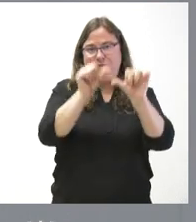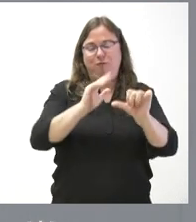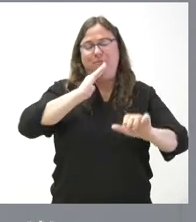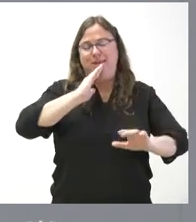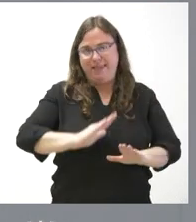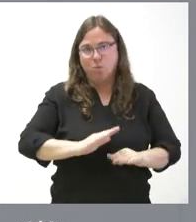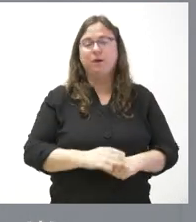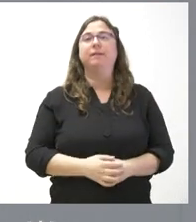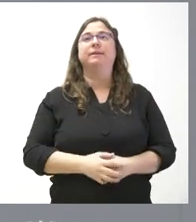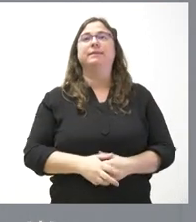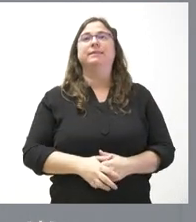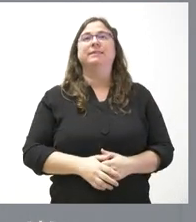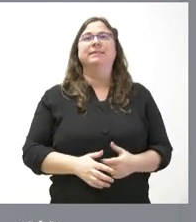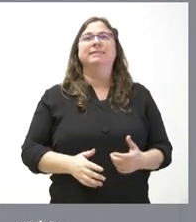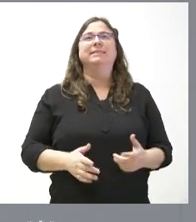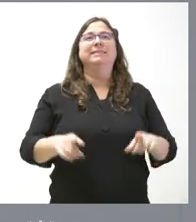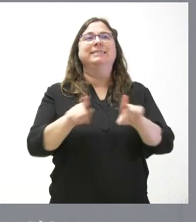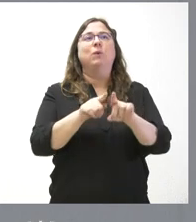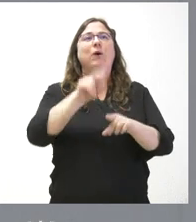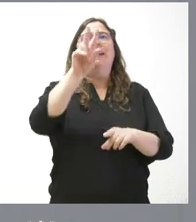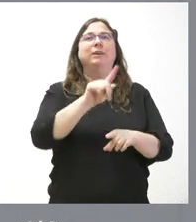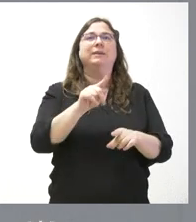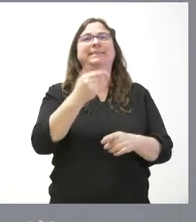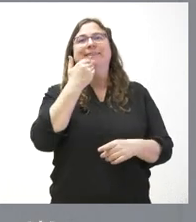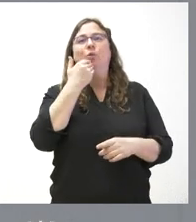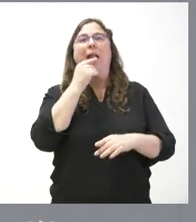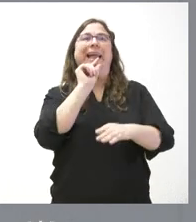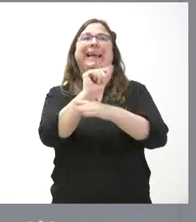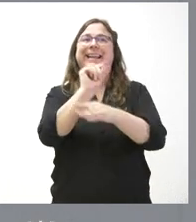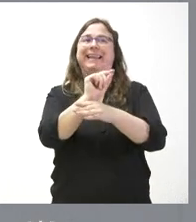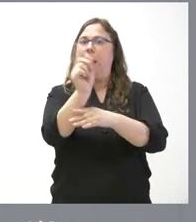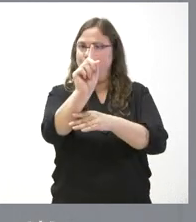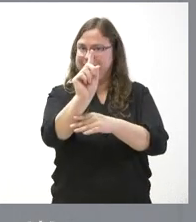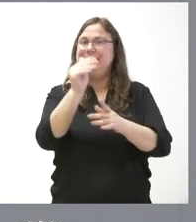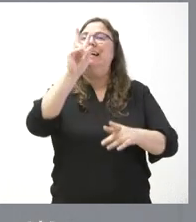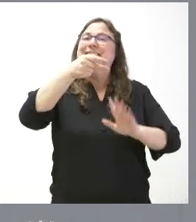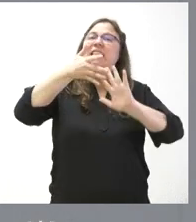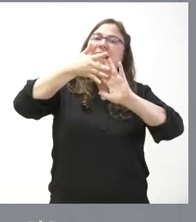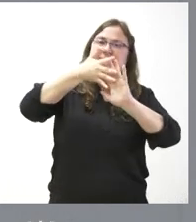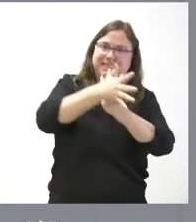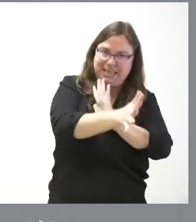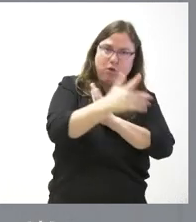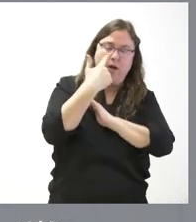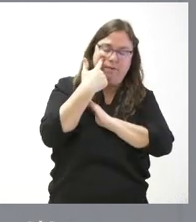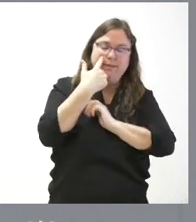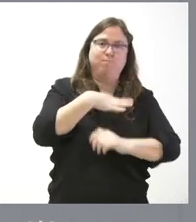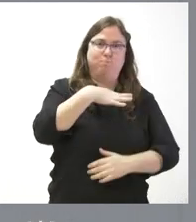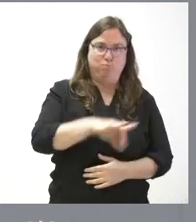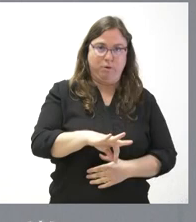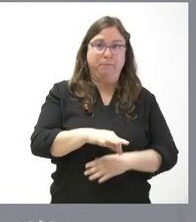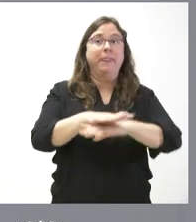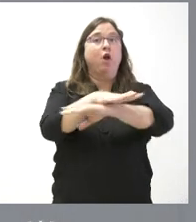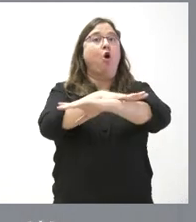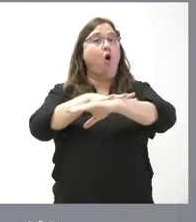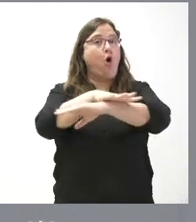no sea considerado como una crítica sino como una descripción que es la finalidad que tenemos. Esa orden ministerial